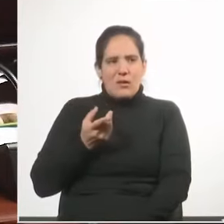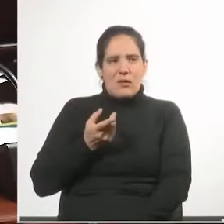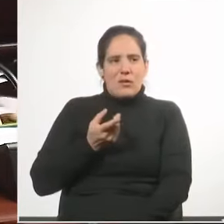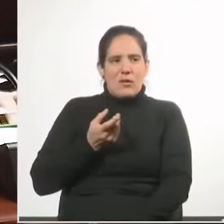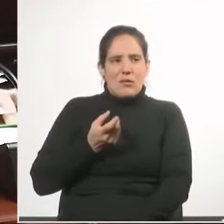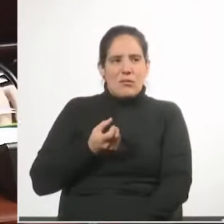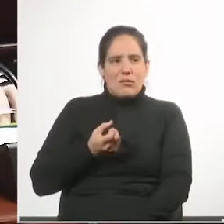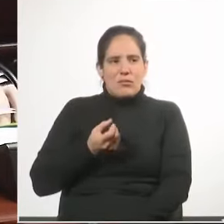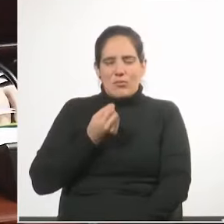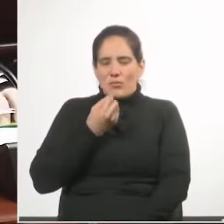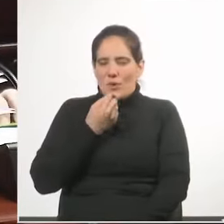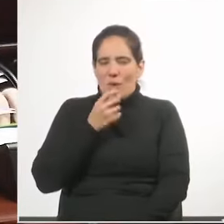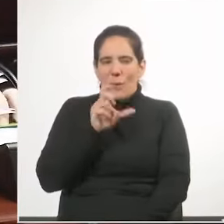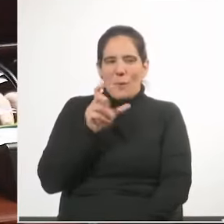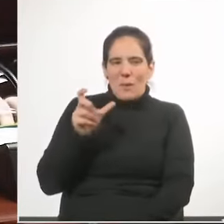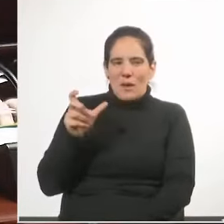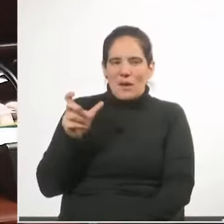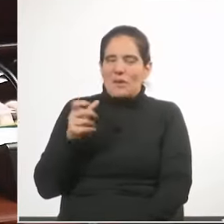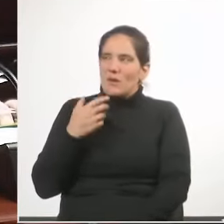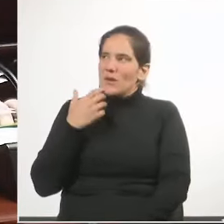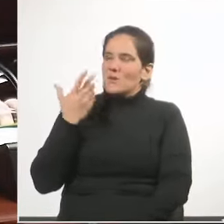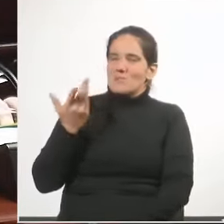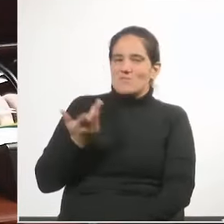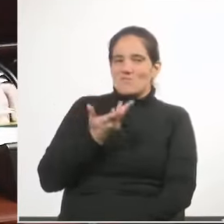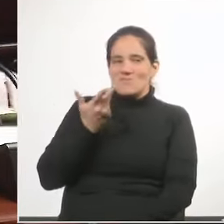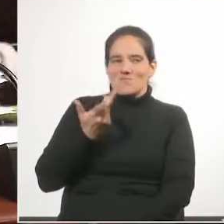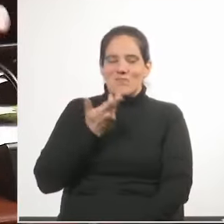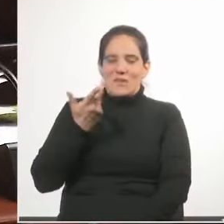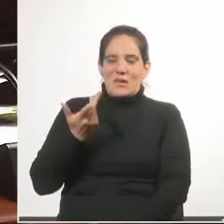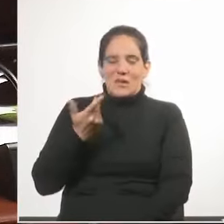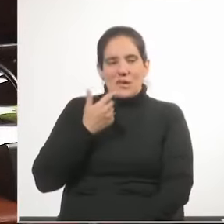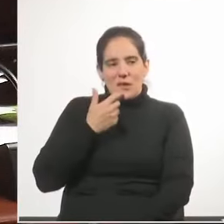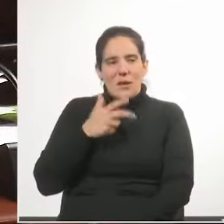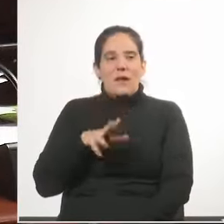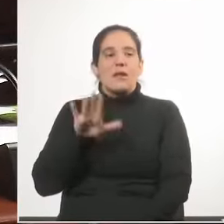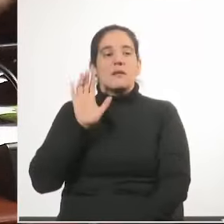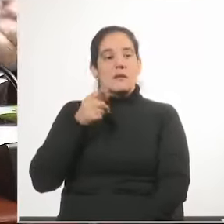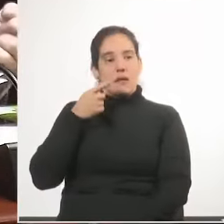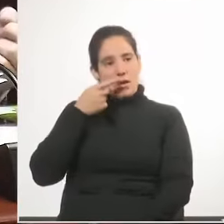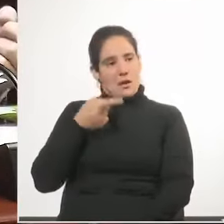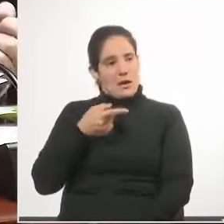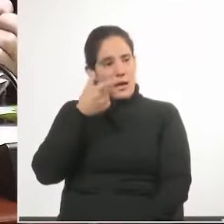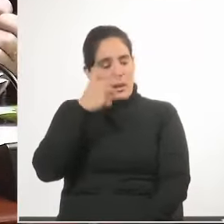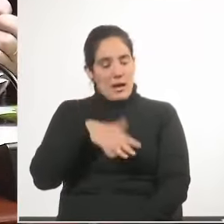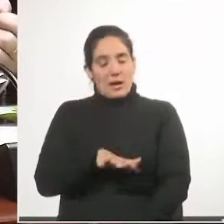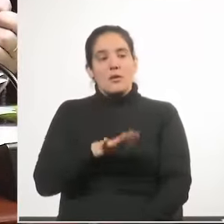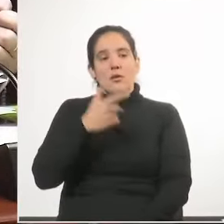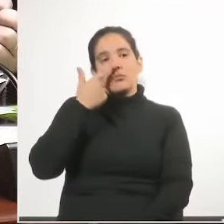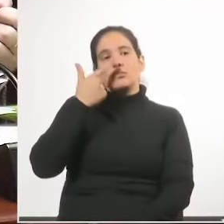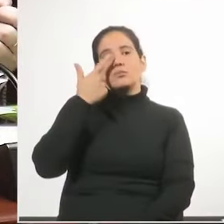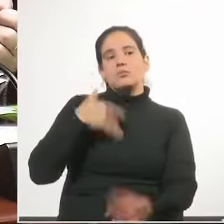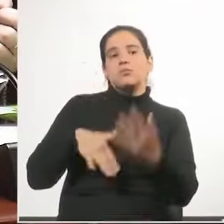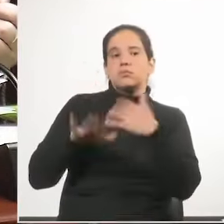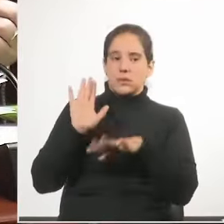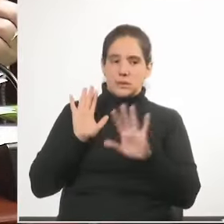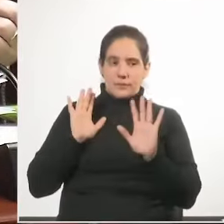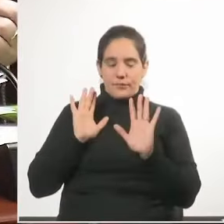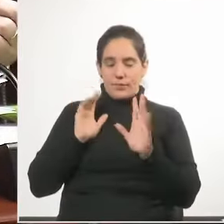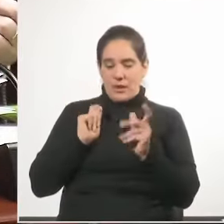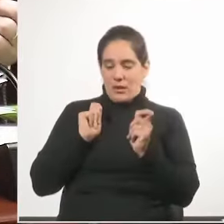relativas a este supuesto interés superior del niño que desvirtúan el verdadero sentido de esta